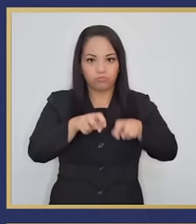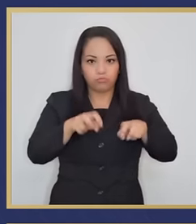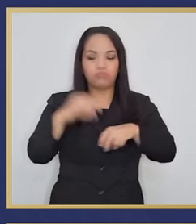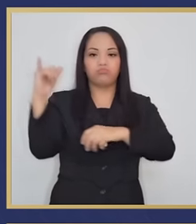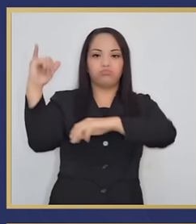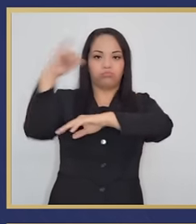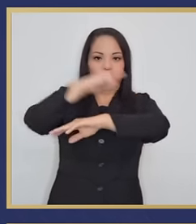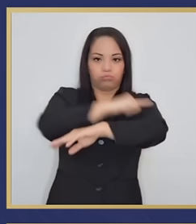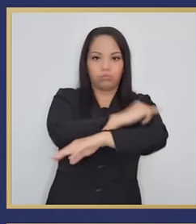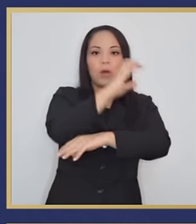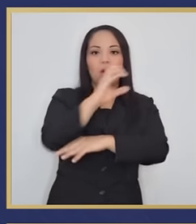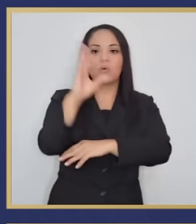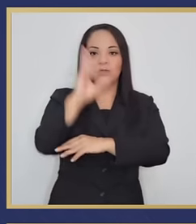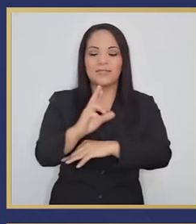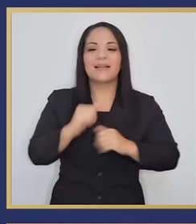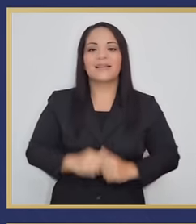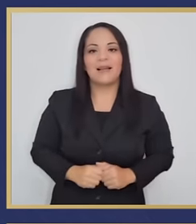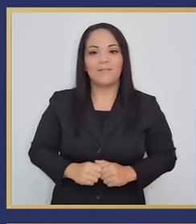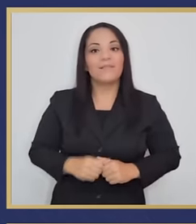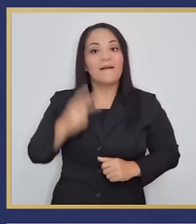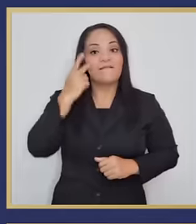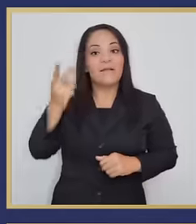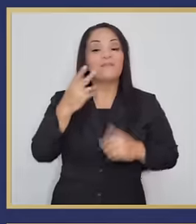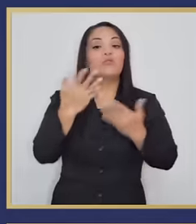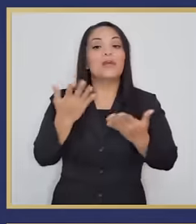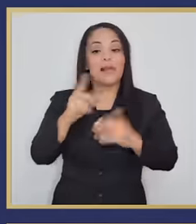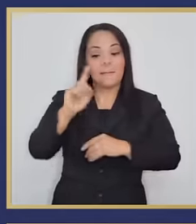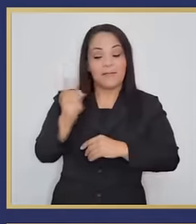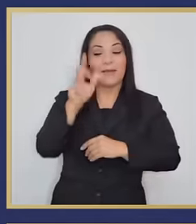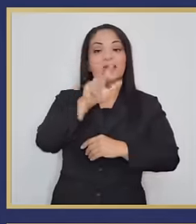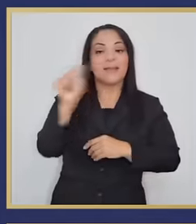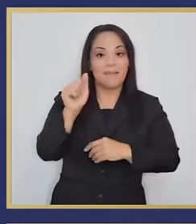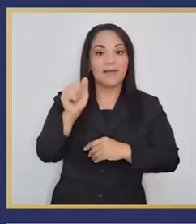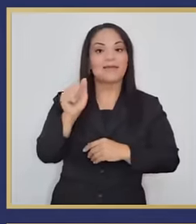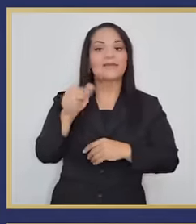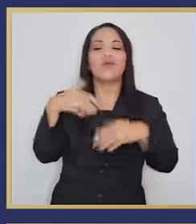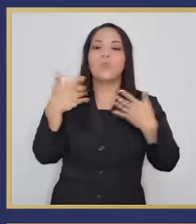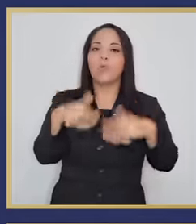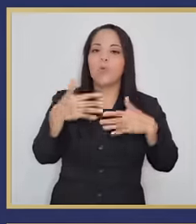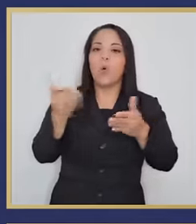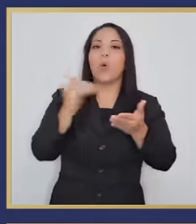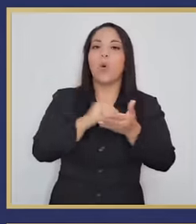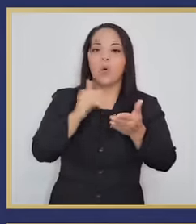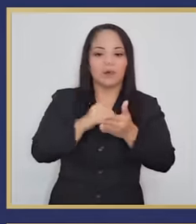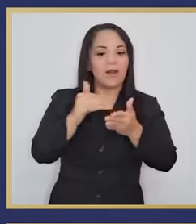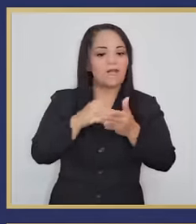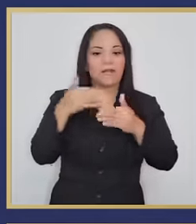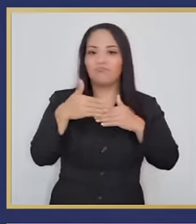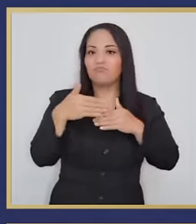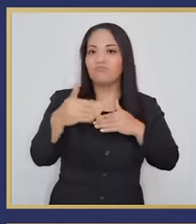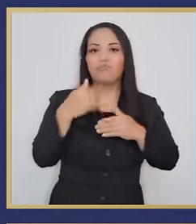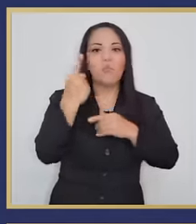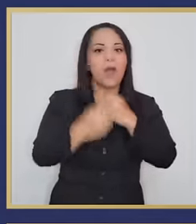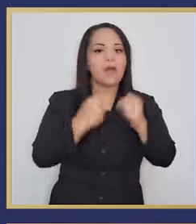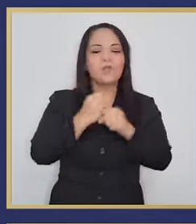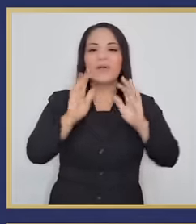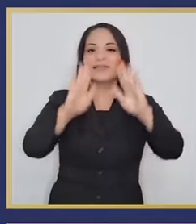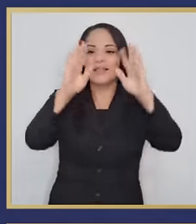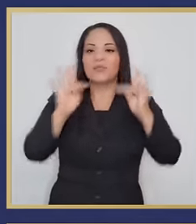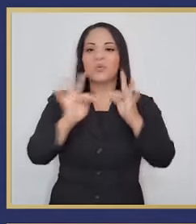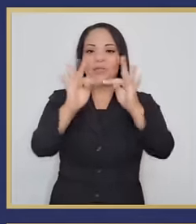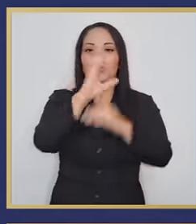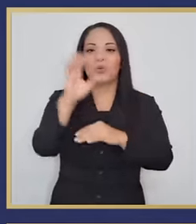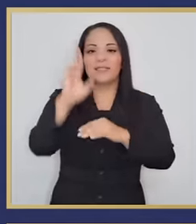líneas aéreas para volar hacia Costa Rica, anticipamos que el primer trimestre será nuevamente un año muy